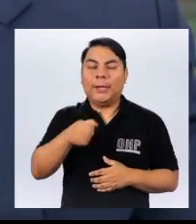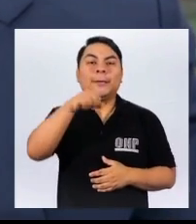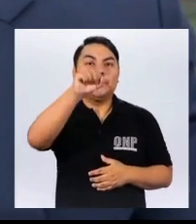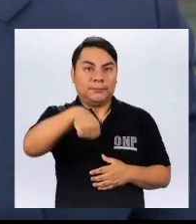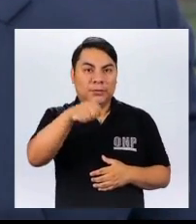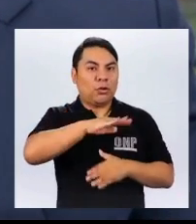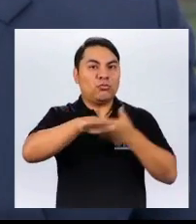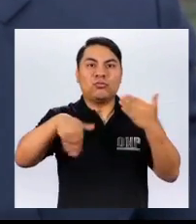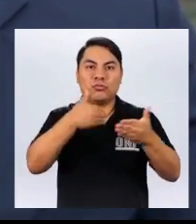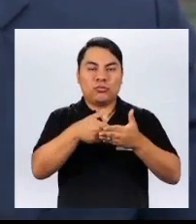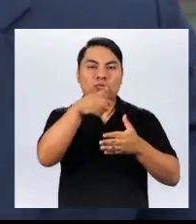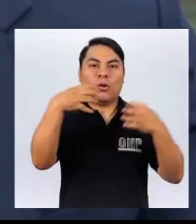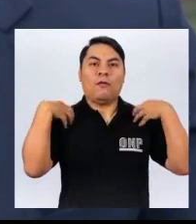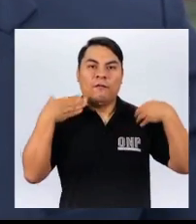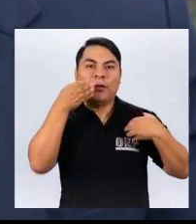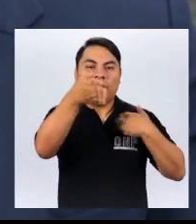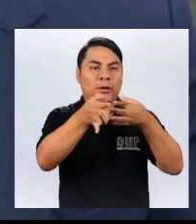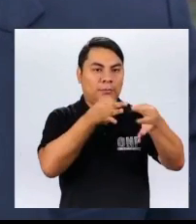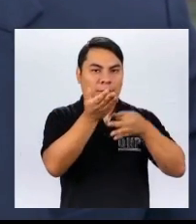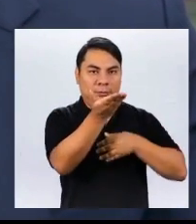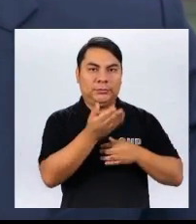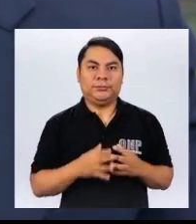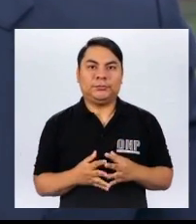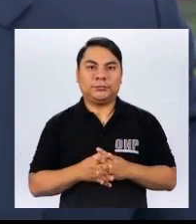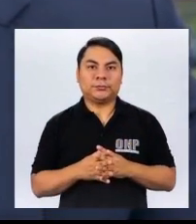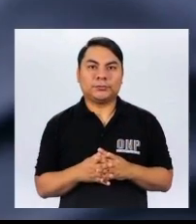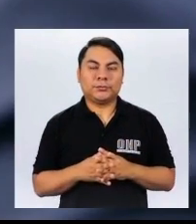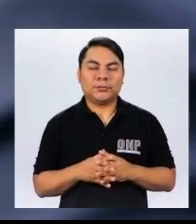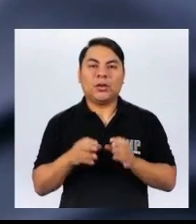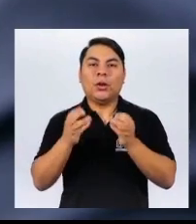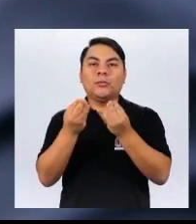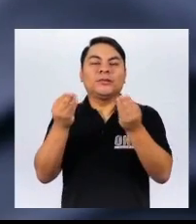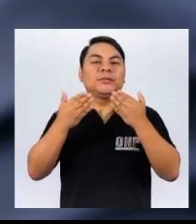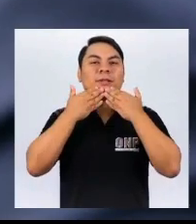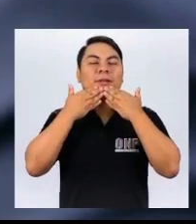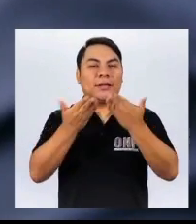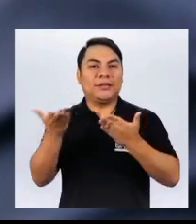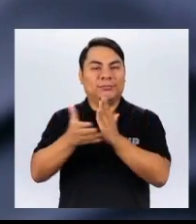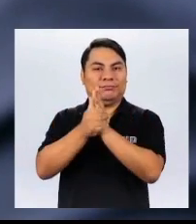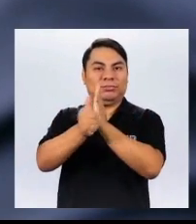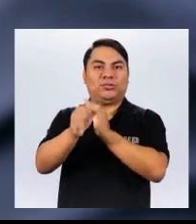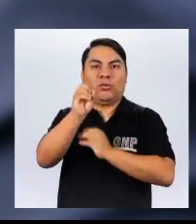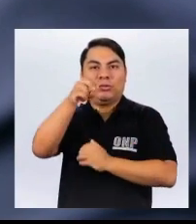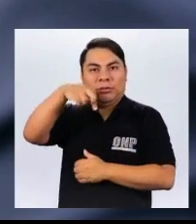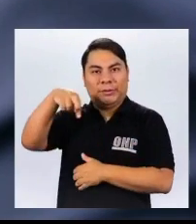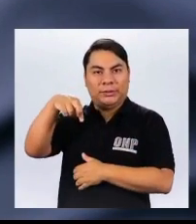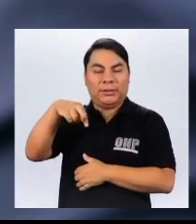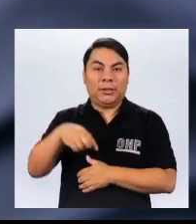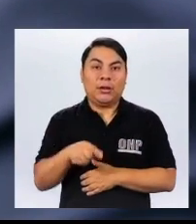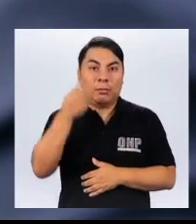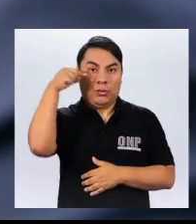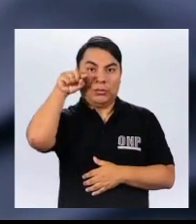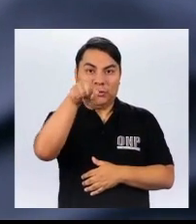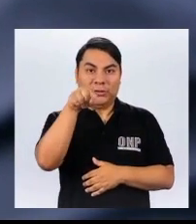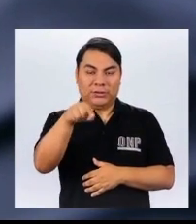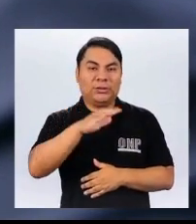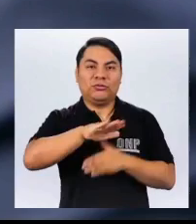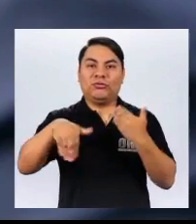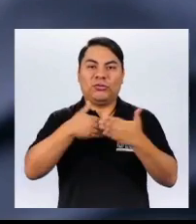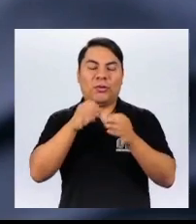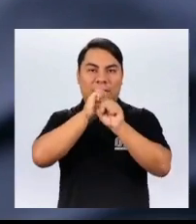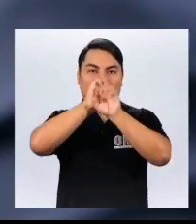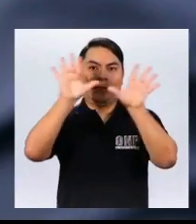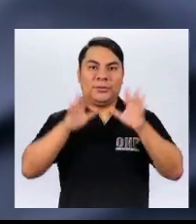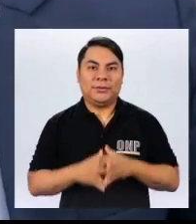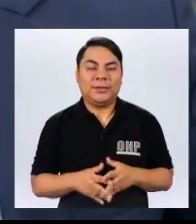Efectivamente Todo el proceso lo debes realizar a través de tu AFP Muchísimas gracias, experto ONP Por ti, lo